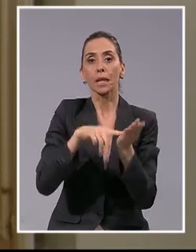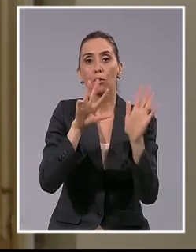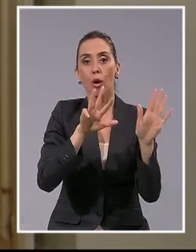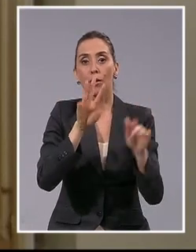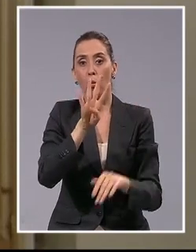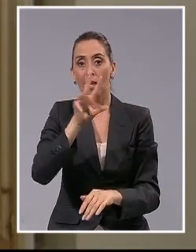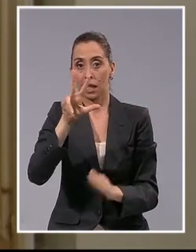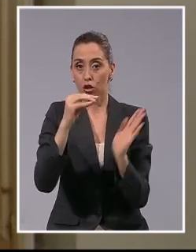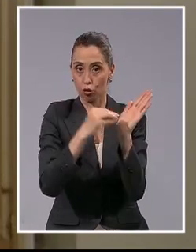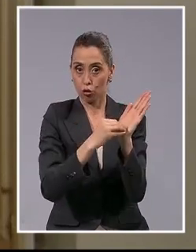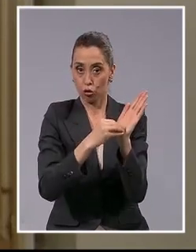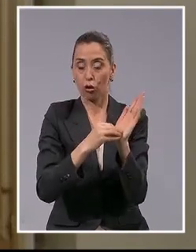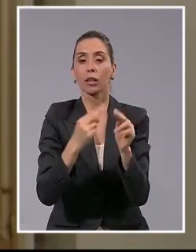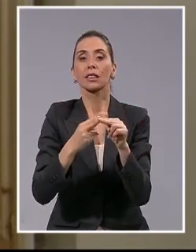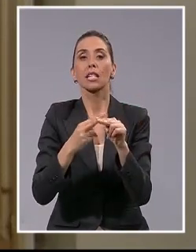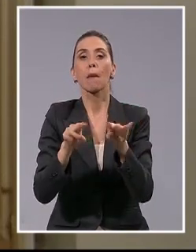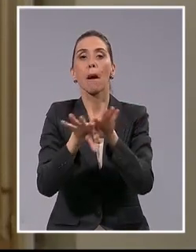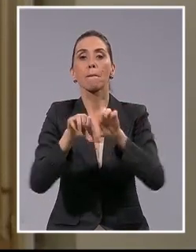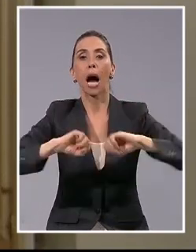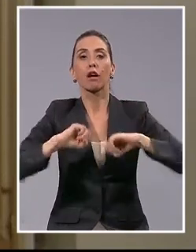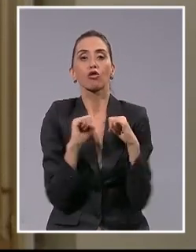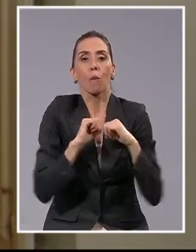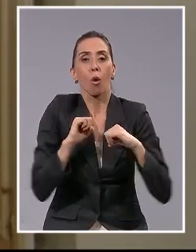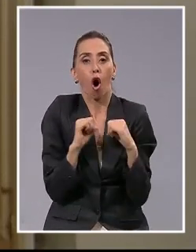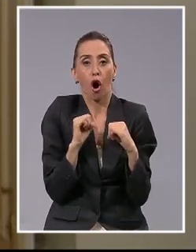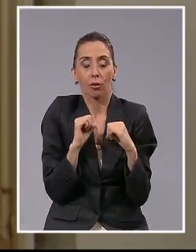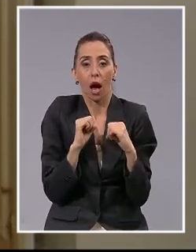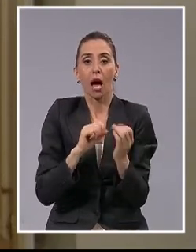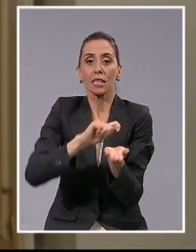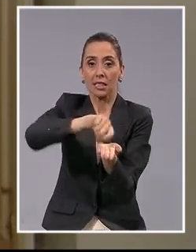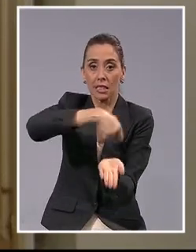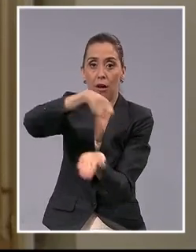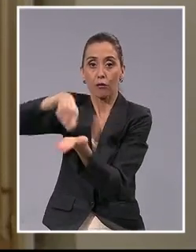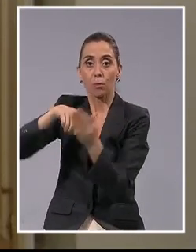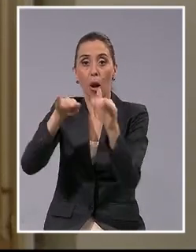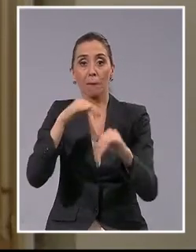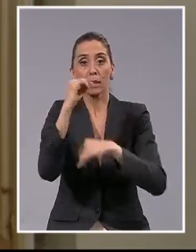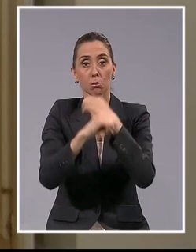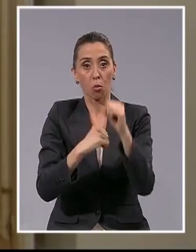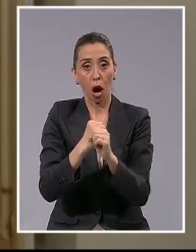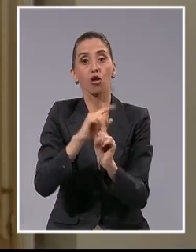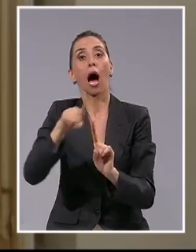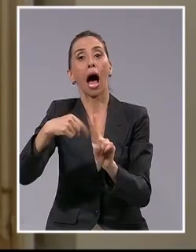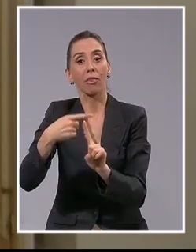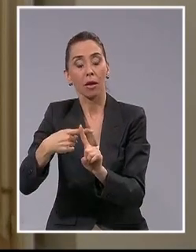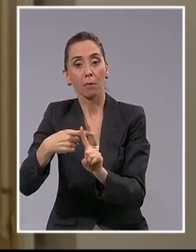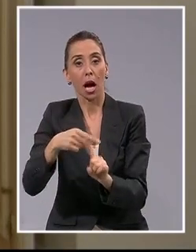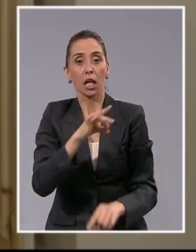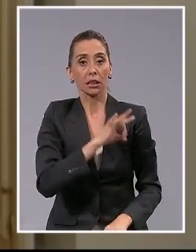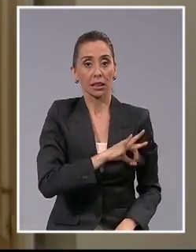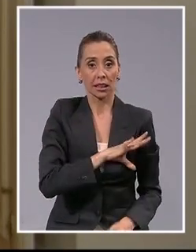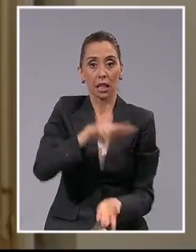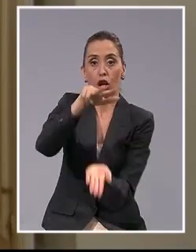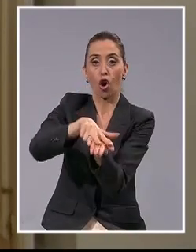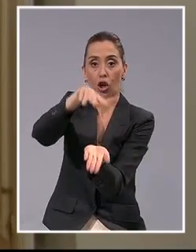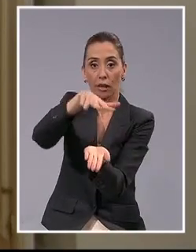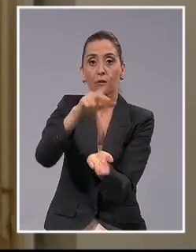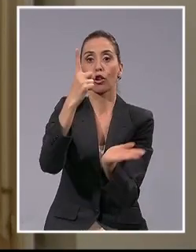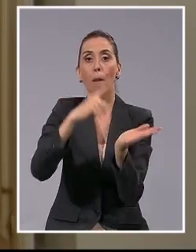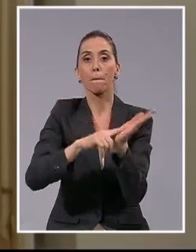conocido como el Pacto de Bogotá, suscrito ese mismo año y además ratificado por Chile el año